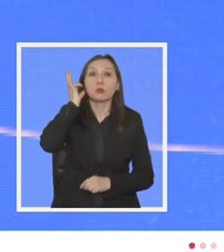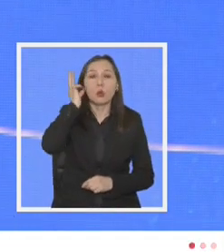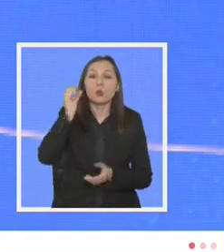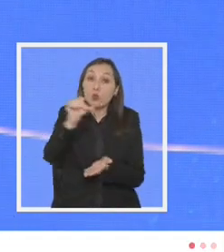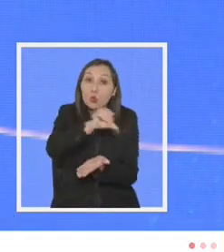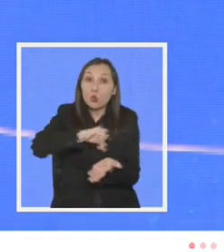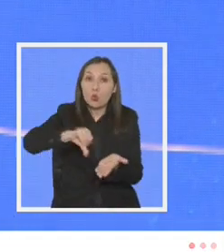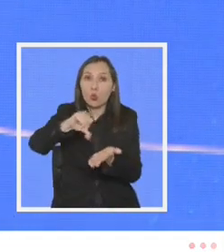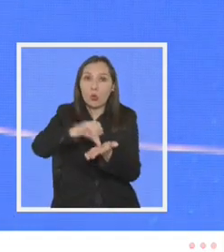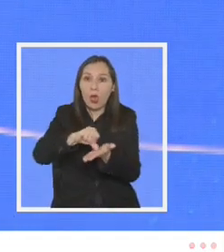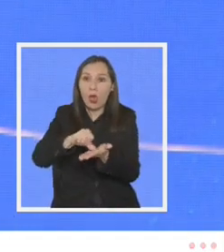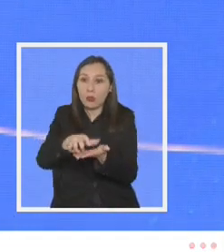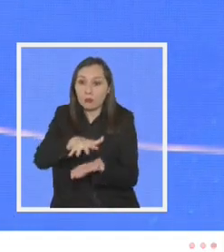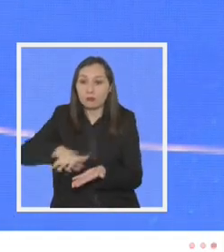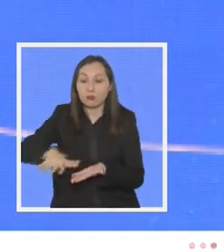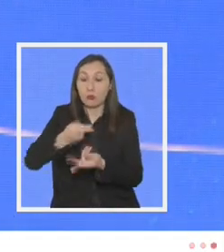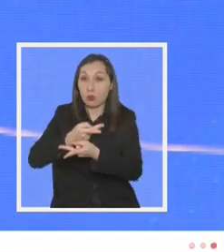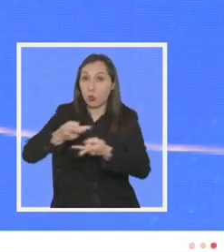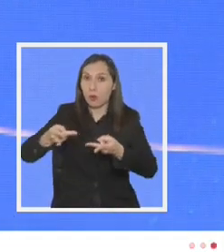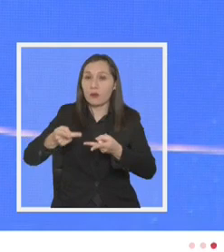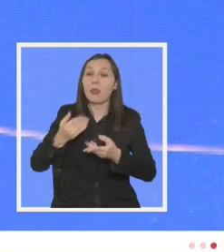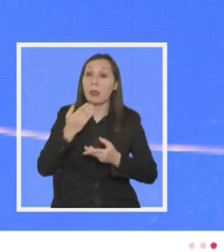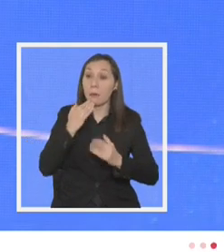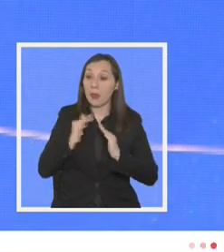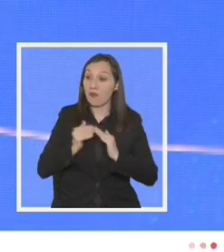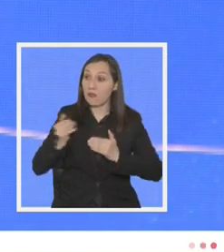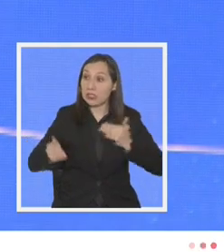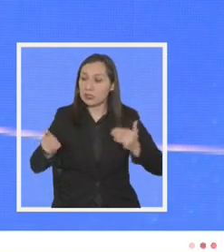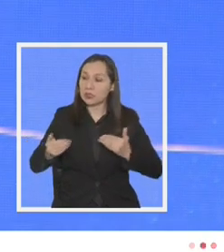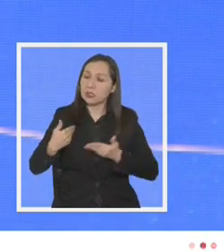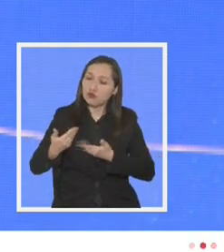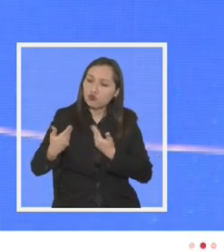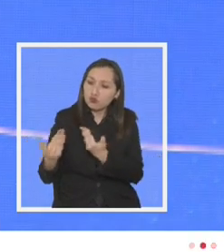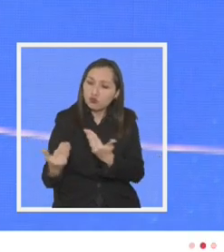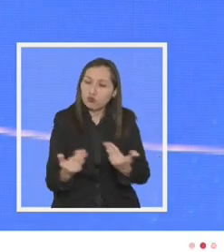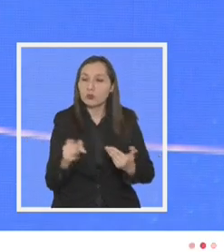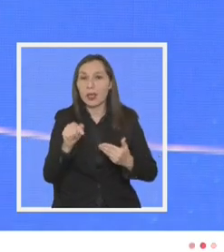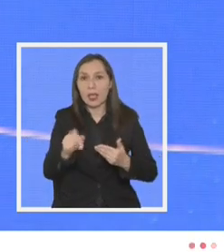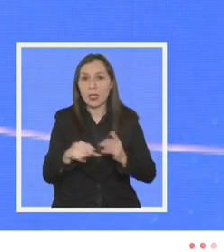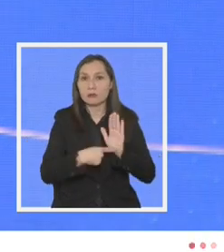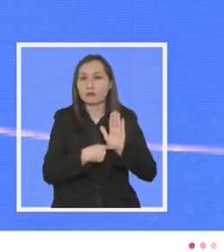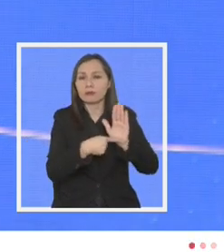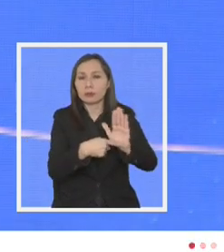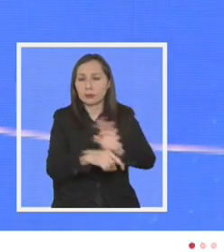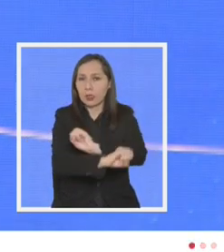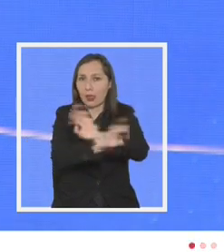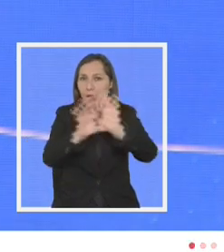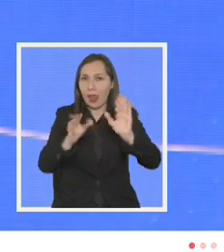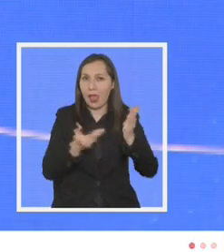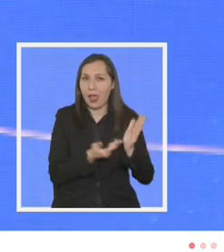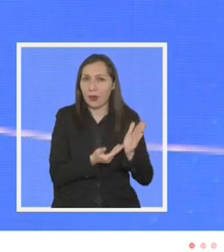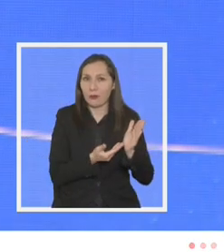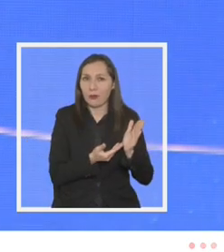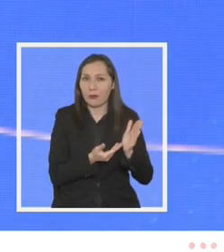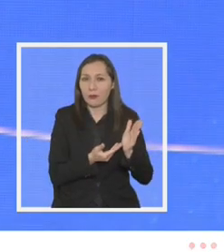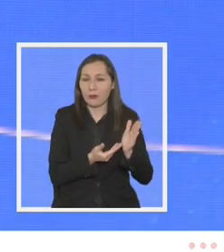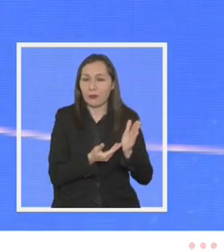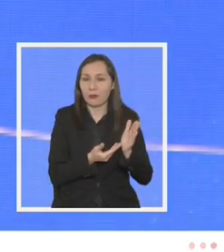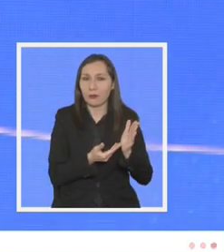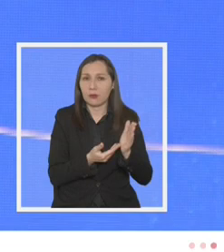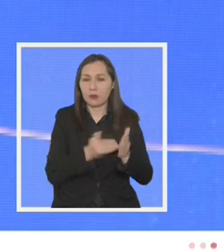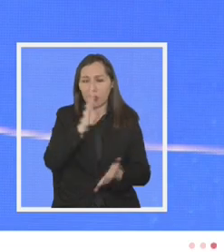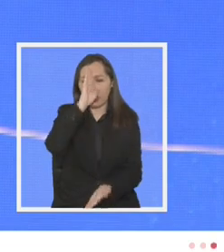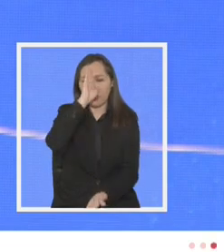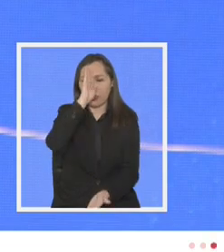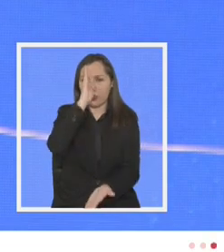las ciudades y los espacios públicos, por cierto, también con los vecinos. Esta es la señal más clara de la